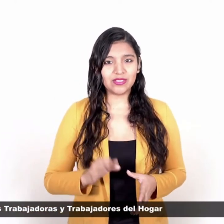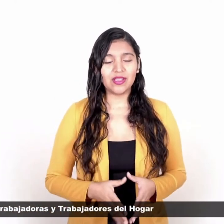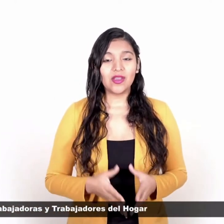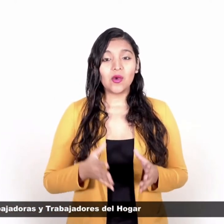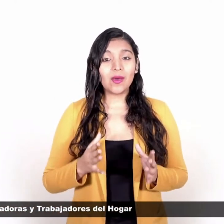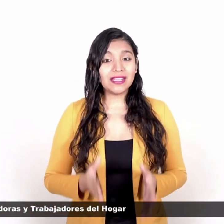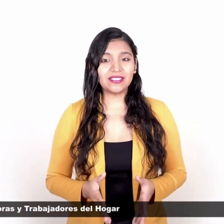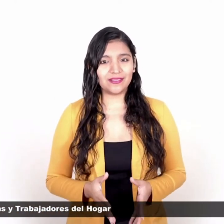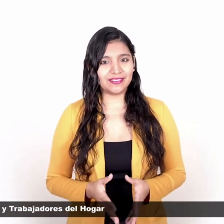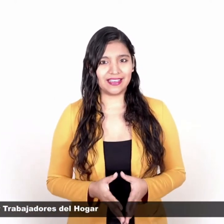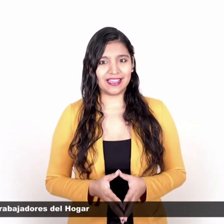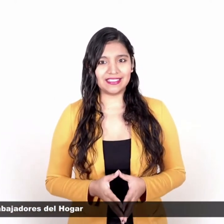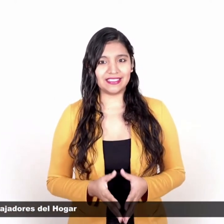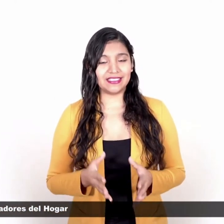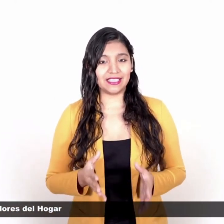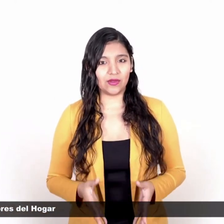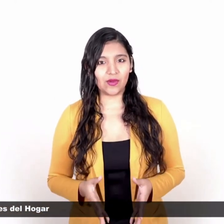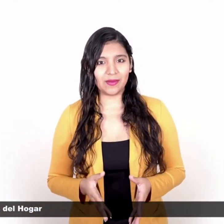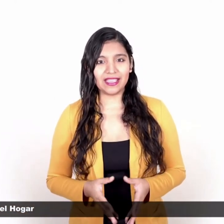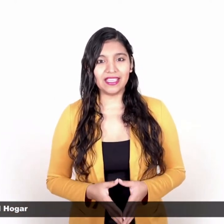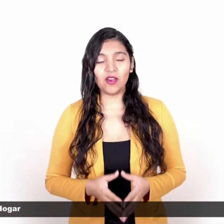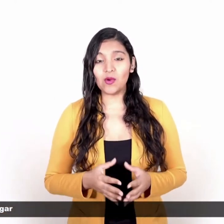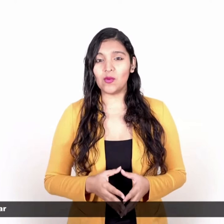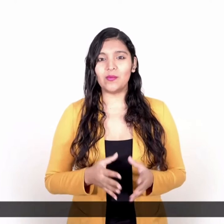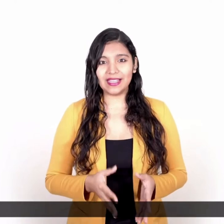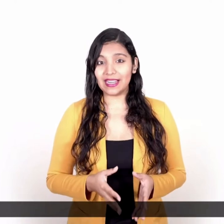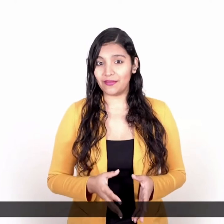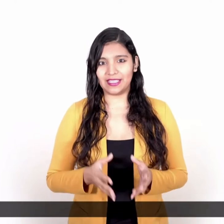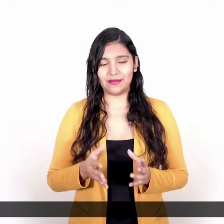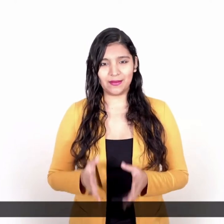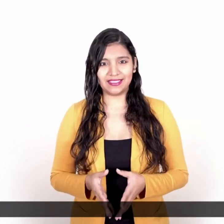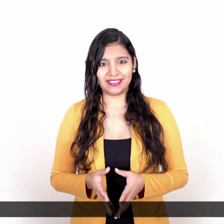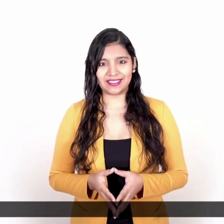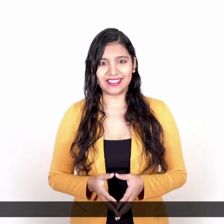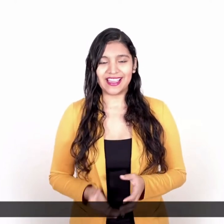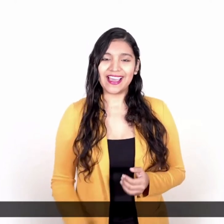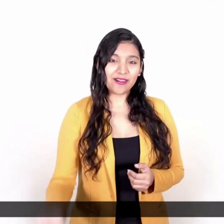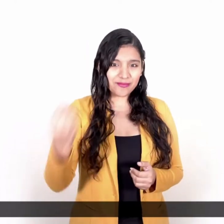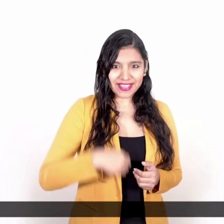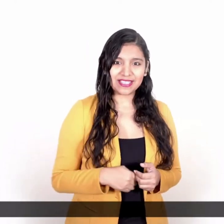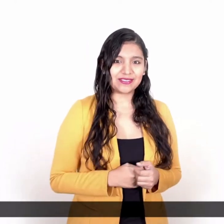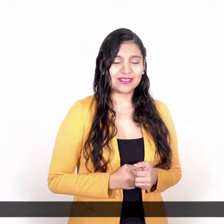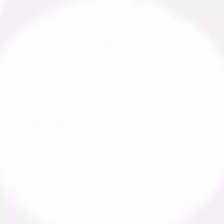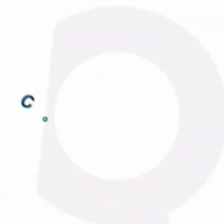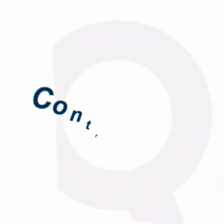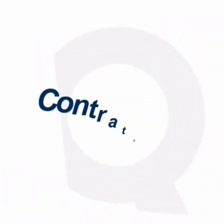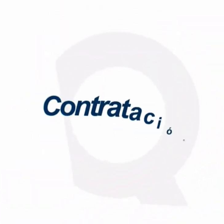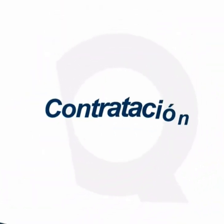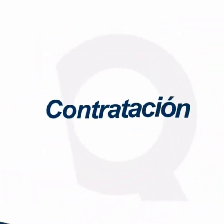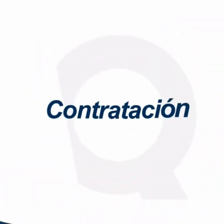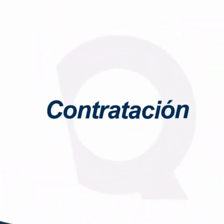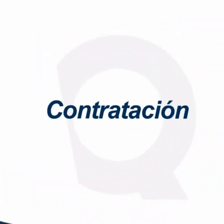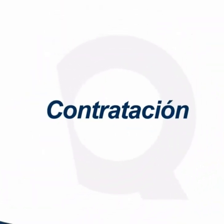tres minutos cuáles son los alcances de esta norma y cómo cumplirla efectivamente. ¡Acompáñanos!